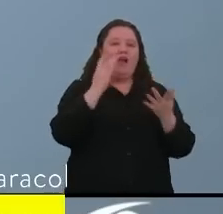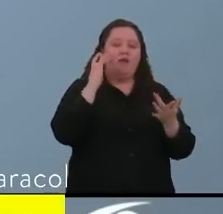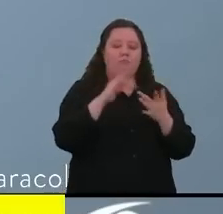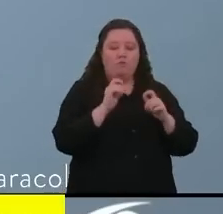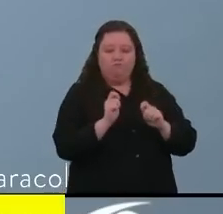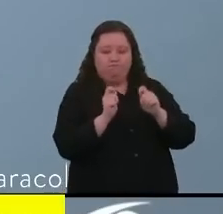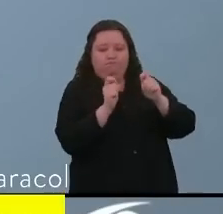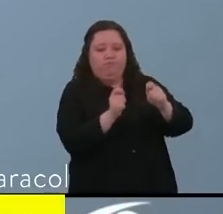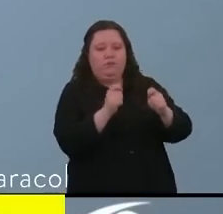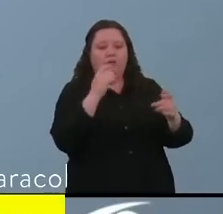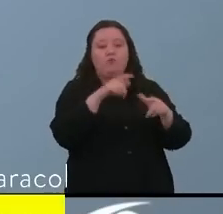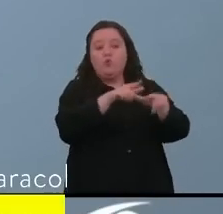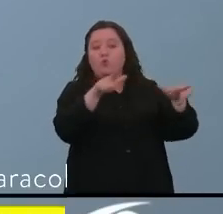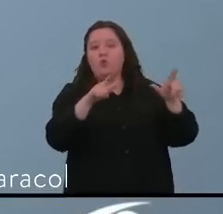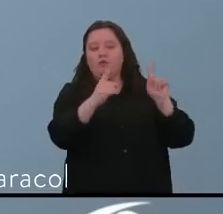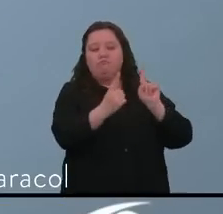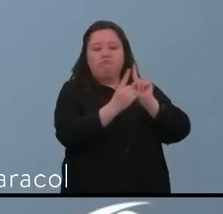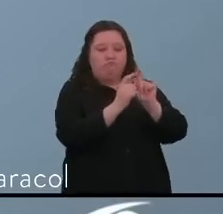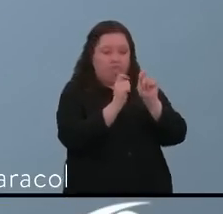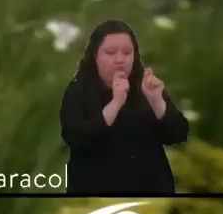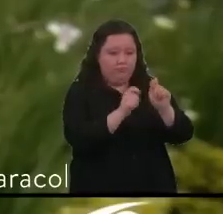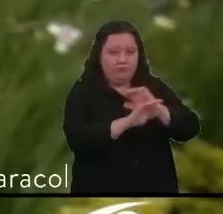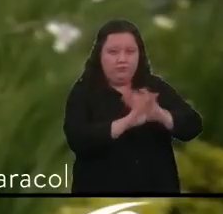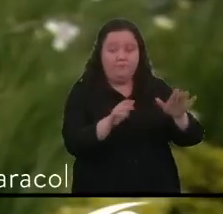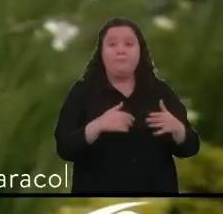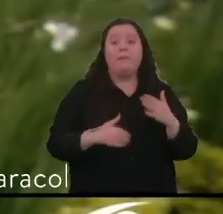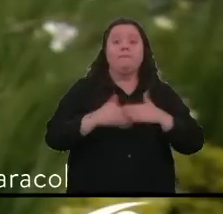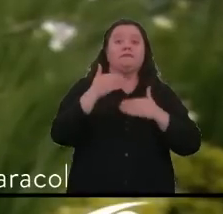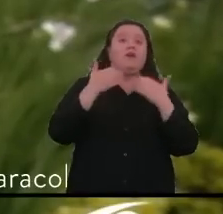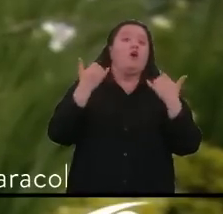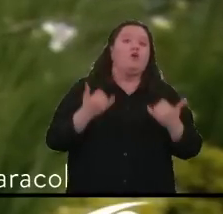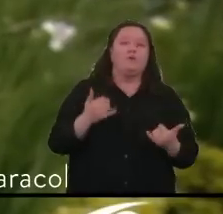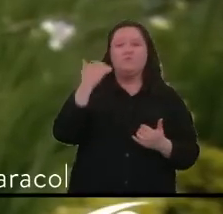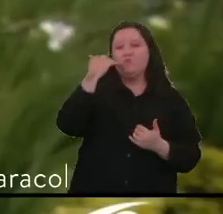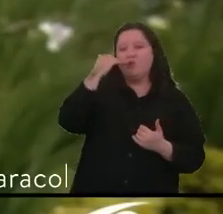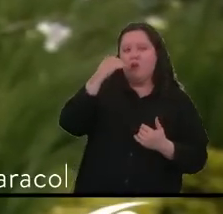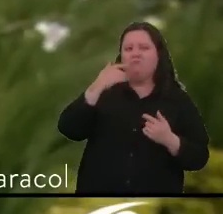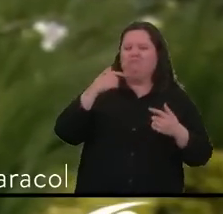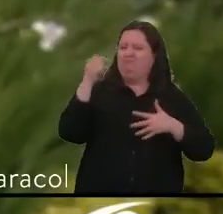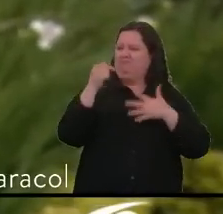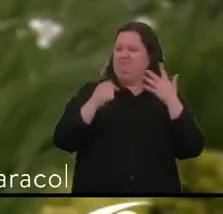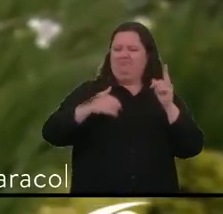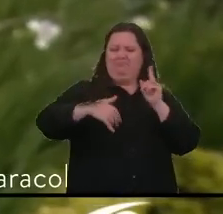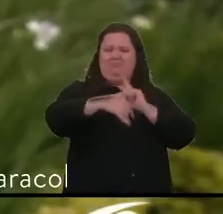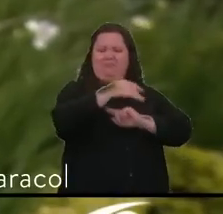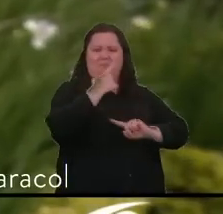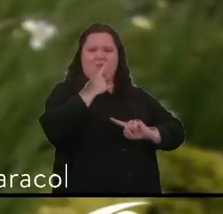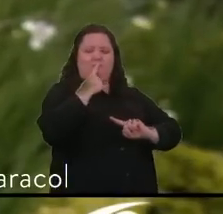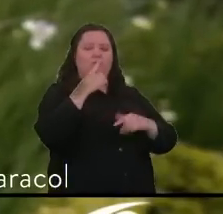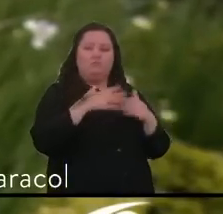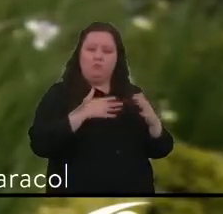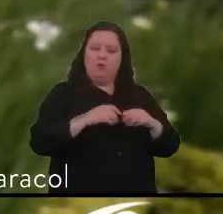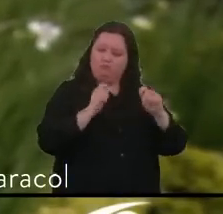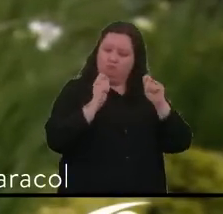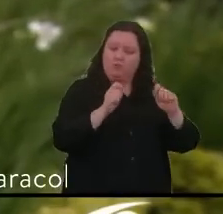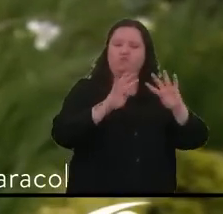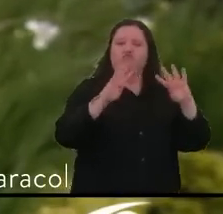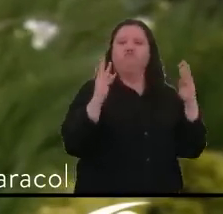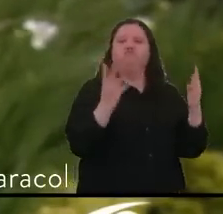lugar de hospitalización. Así las cosas a partir de hoy, Córdoba, en medio de todas las polémicas que la rodean, podrá ejercer como senadora de la República.